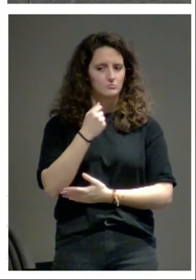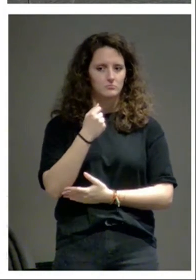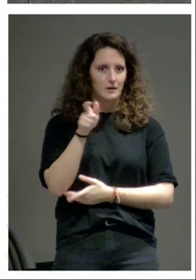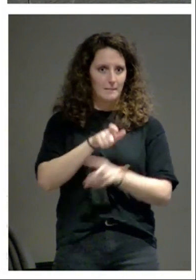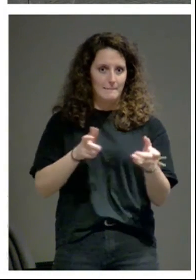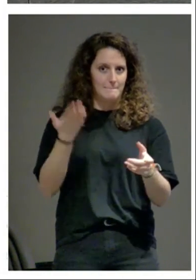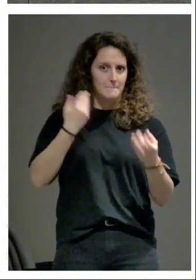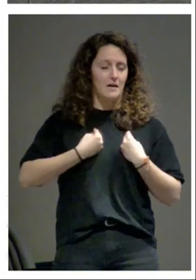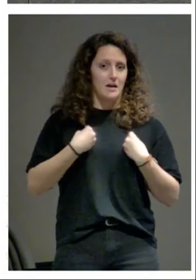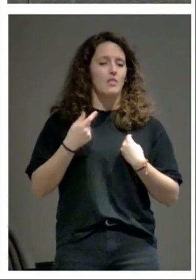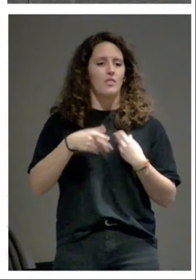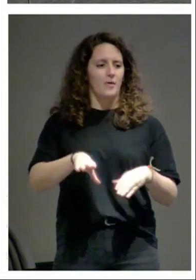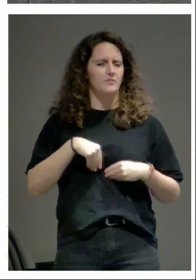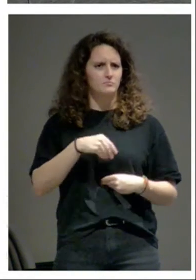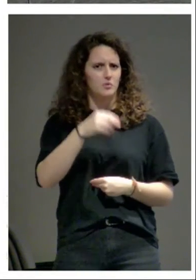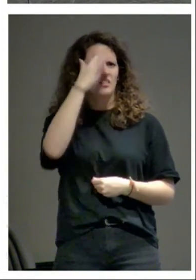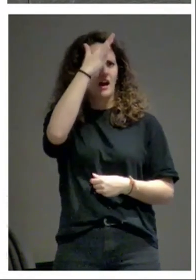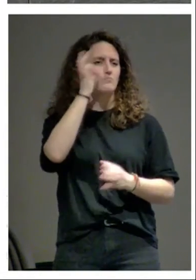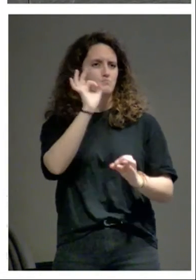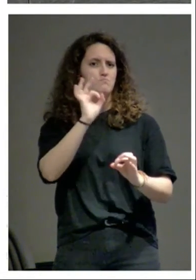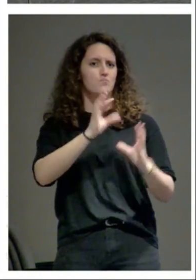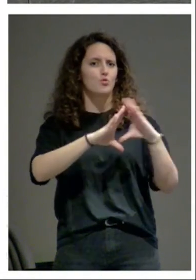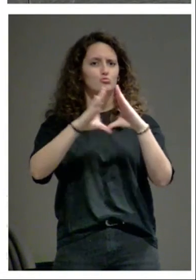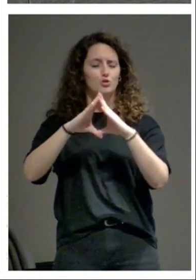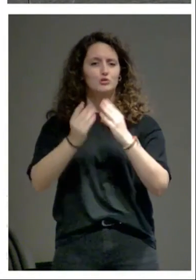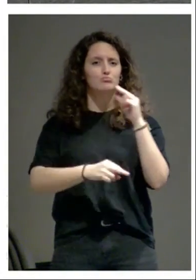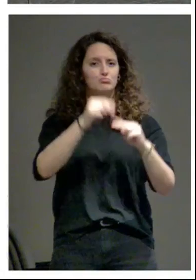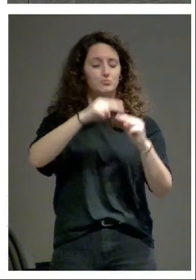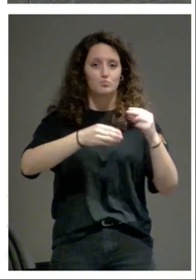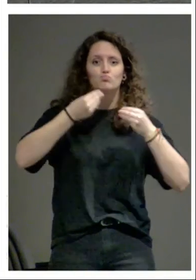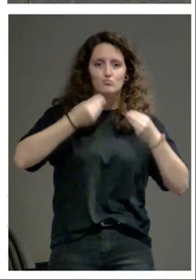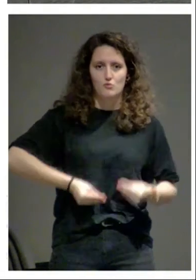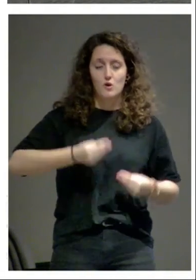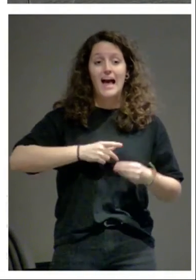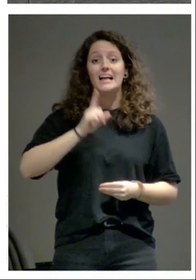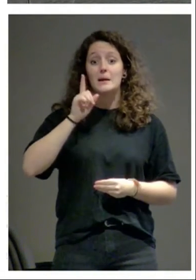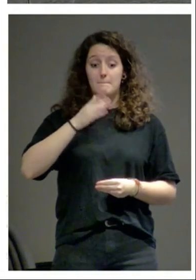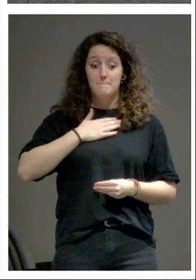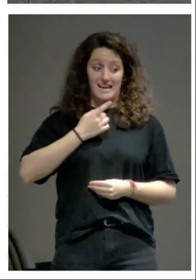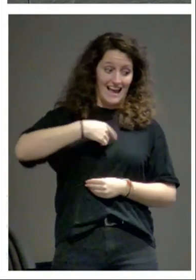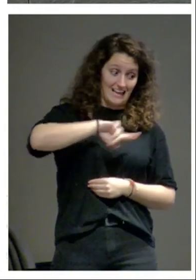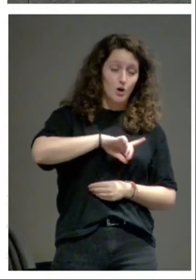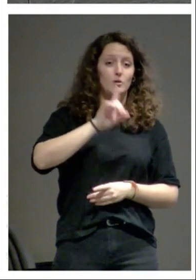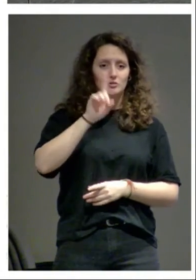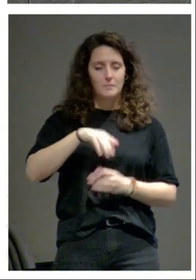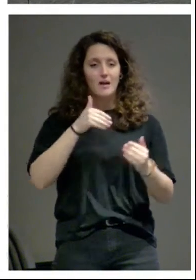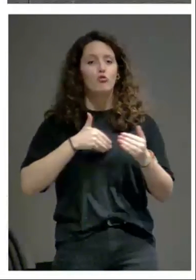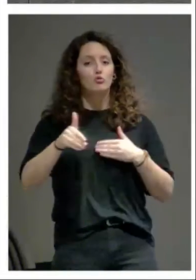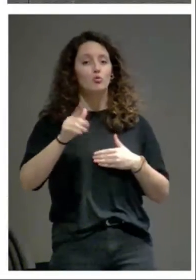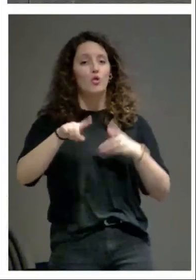de que era bueno construir iglesias para ellos y para su futuro en el más allá